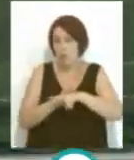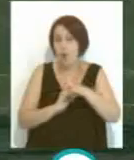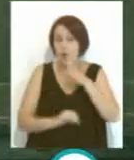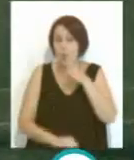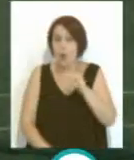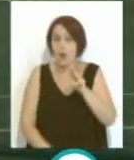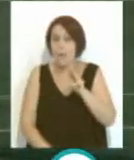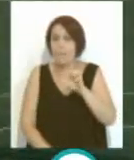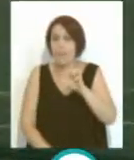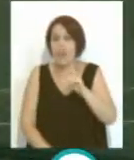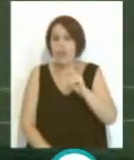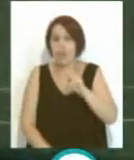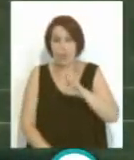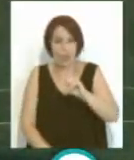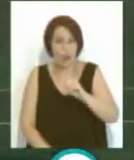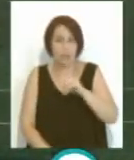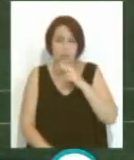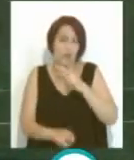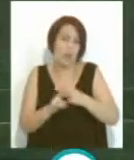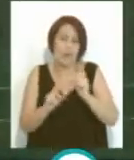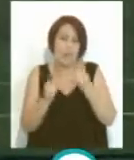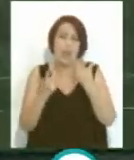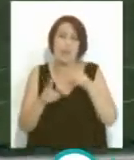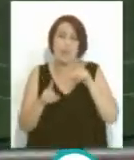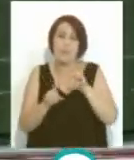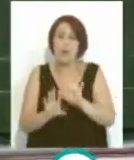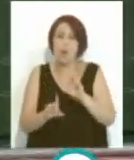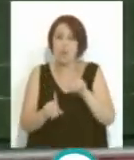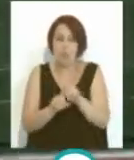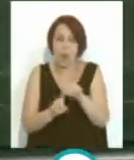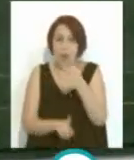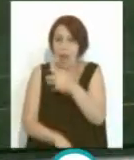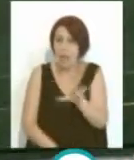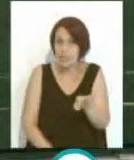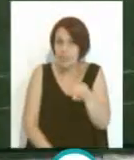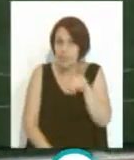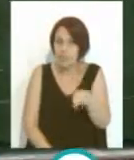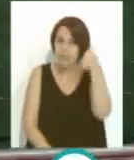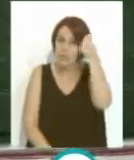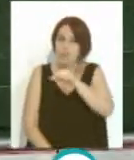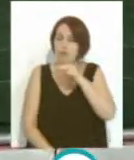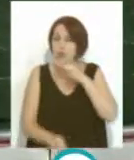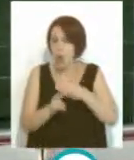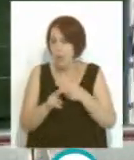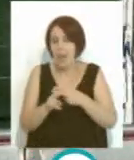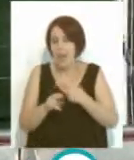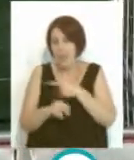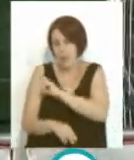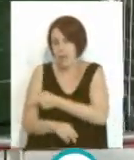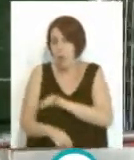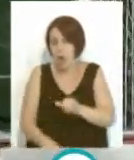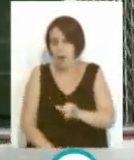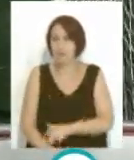Pallaré ya es el nombre oficial, pero como fenómeno que es Pedrito tiene su nombre deportivo.